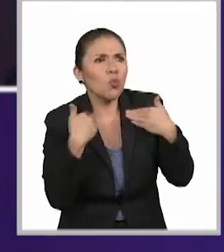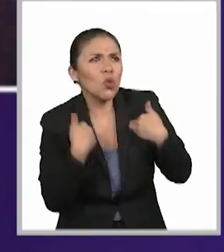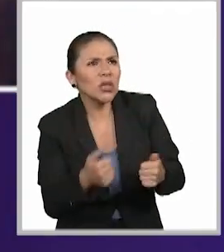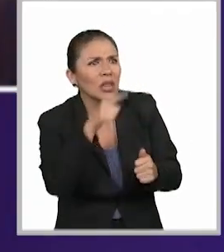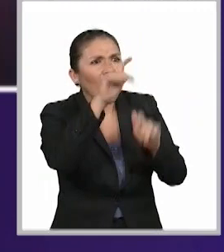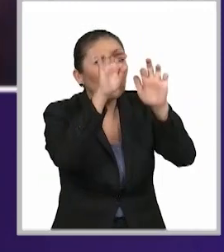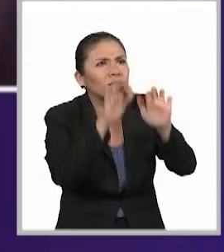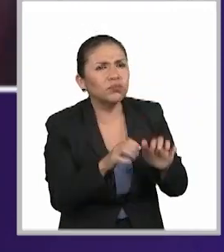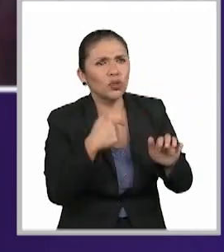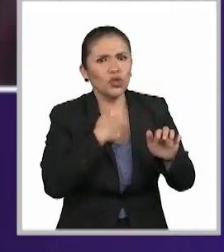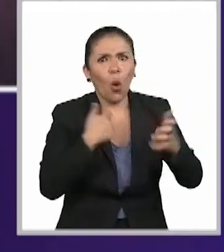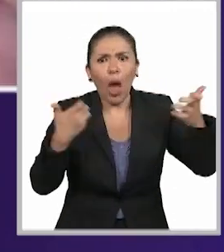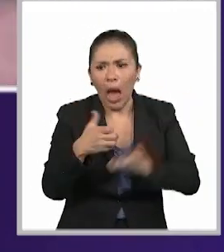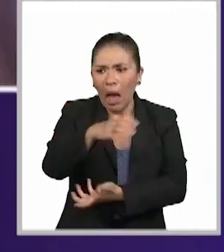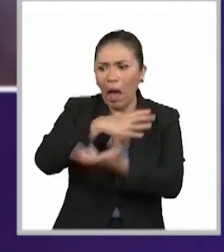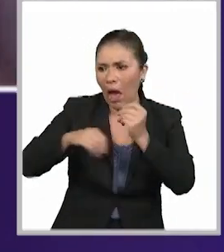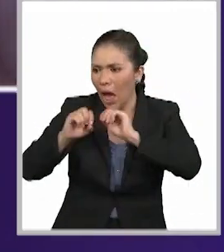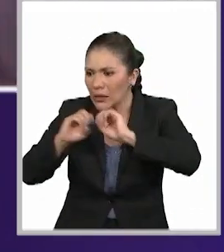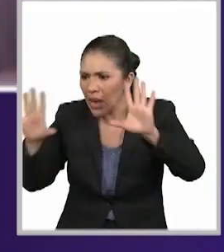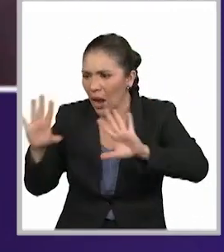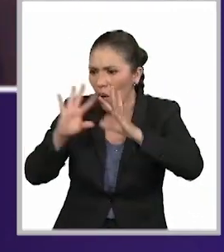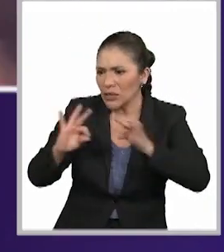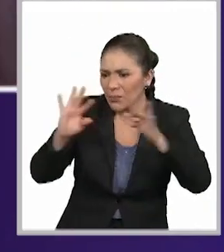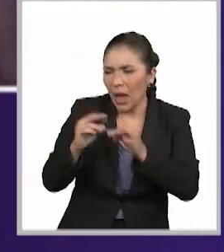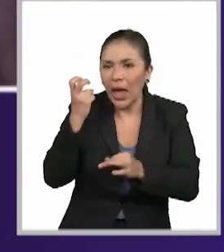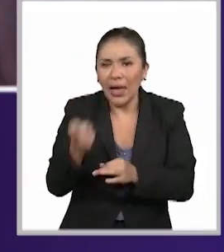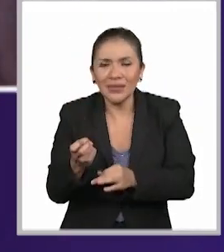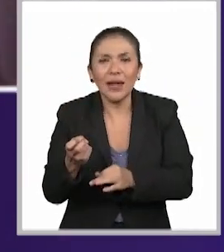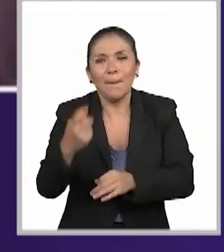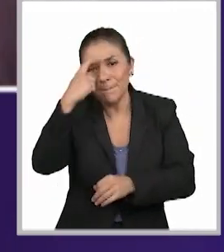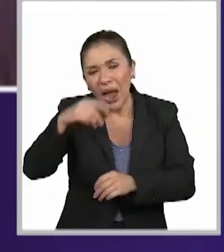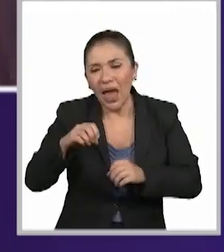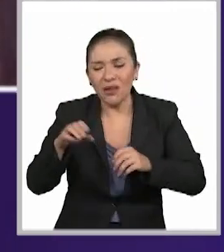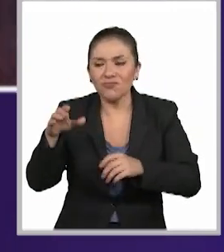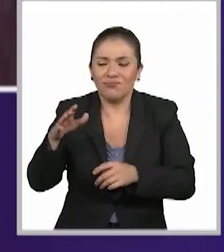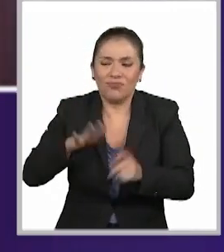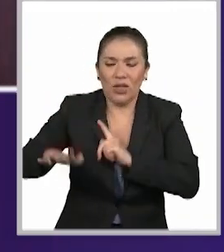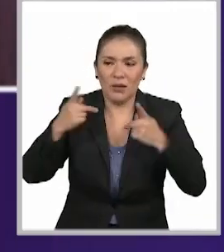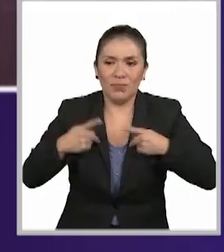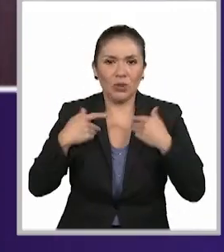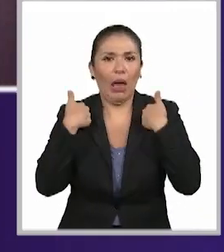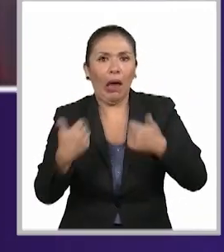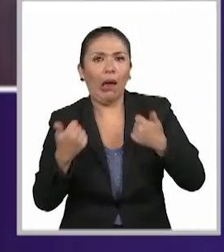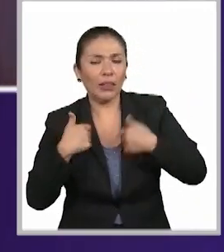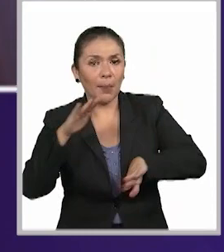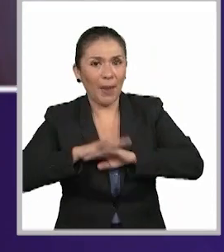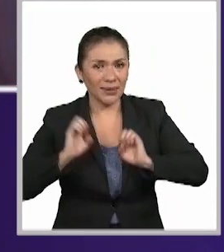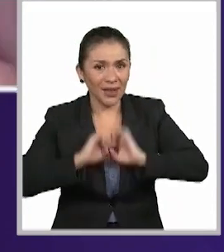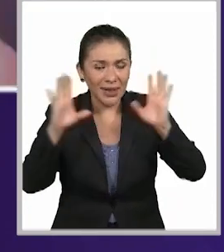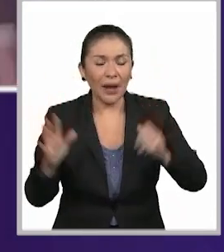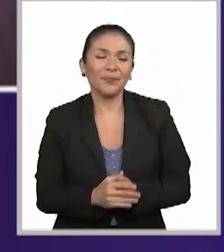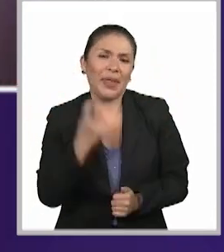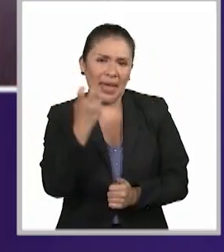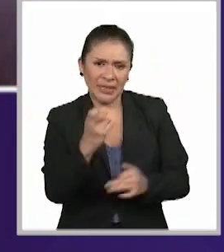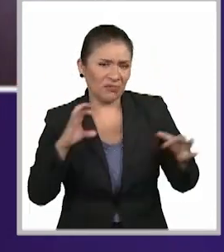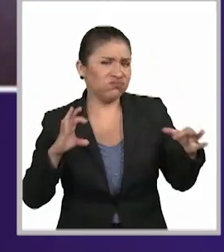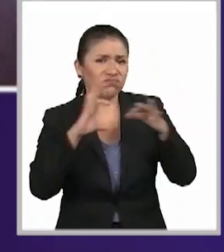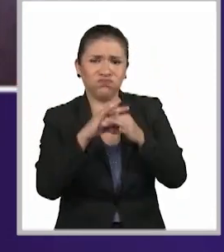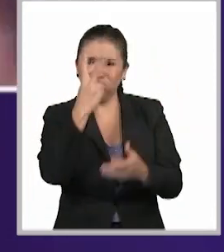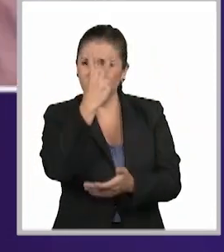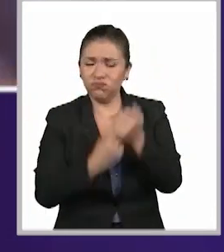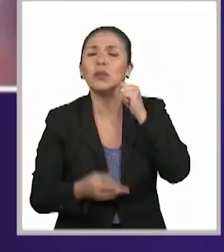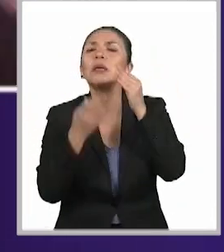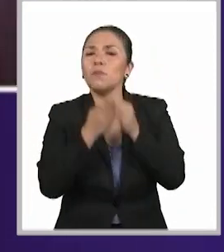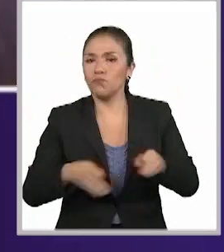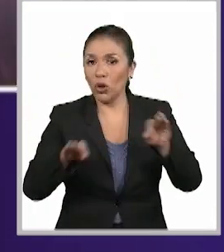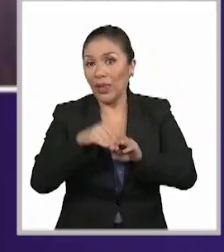casi interpretando qué dijo la Corte y cómo lo podemos llevar a un lenguaje ciudadano, yo diría, ¿no? Entonces creo que van muy de la mano,